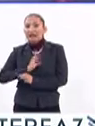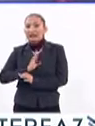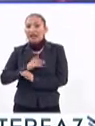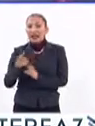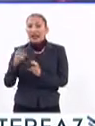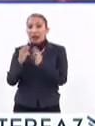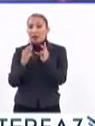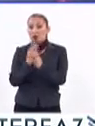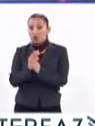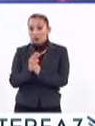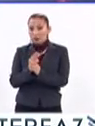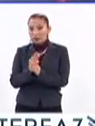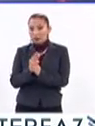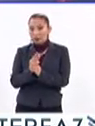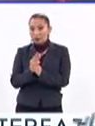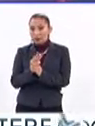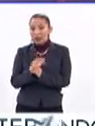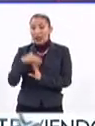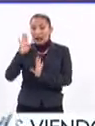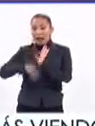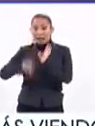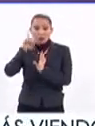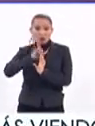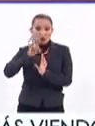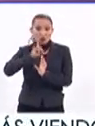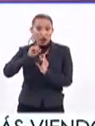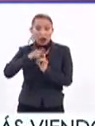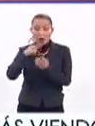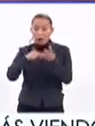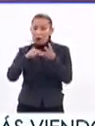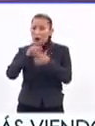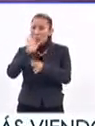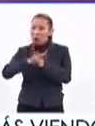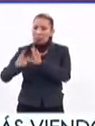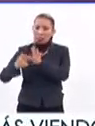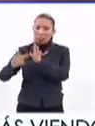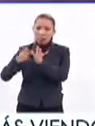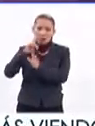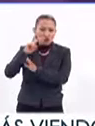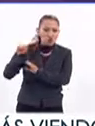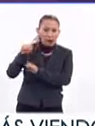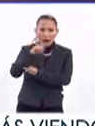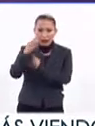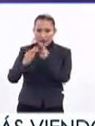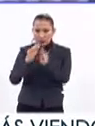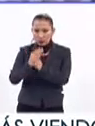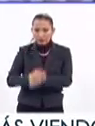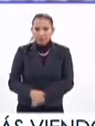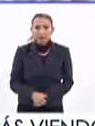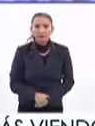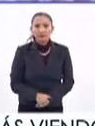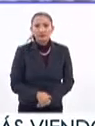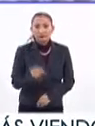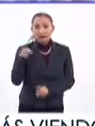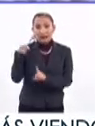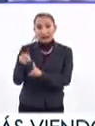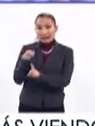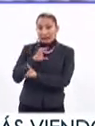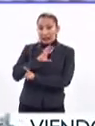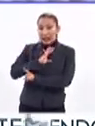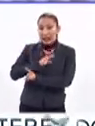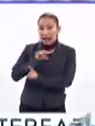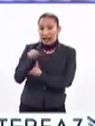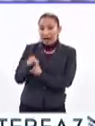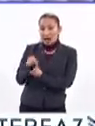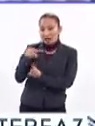cáncer a nivel mundial. El cérvico uterino es el cuarto más frecuente en la mujer a nivel global. Es el primer tipo de cáncer